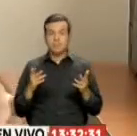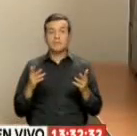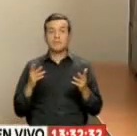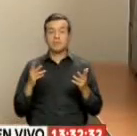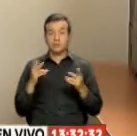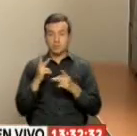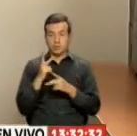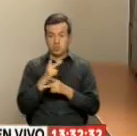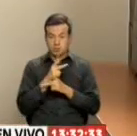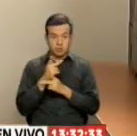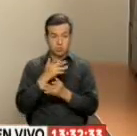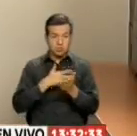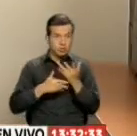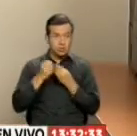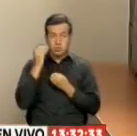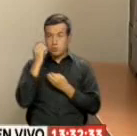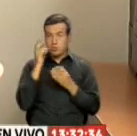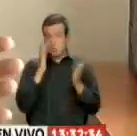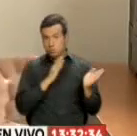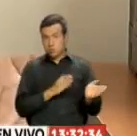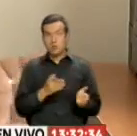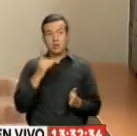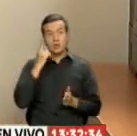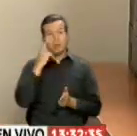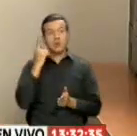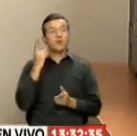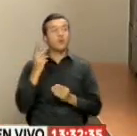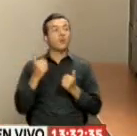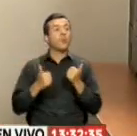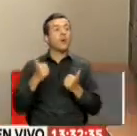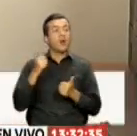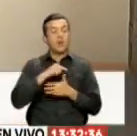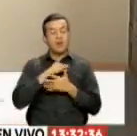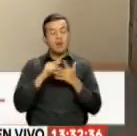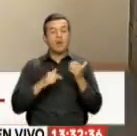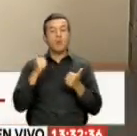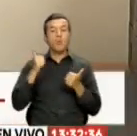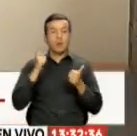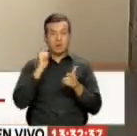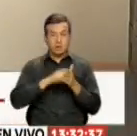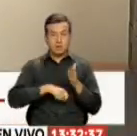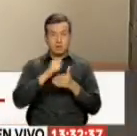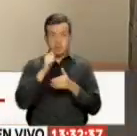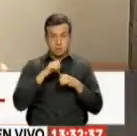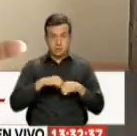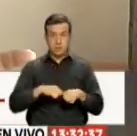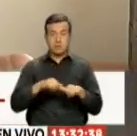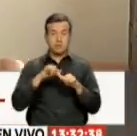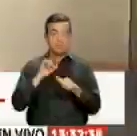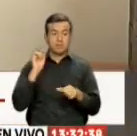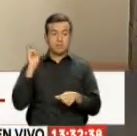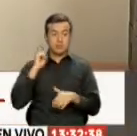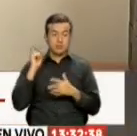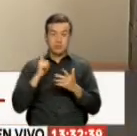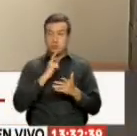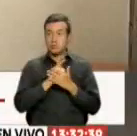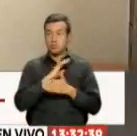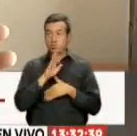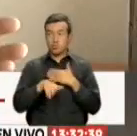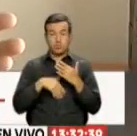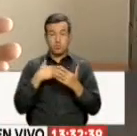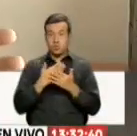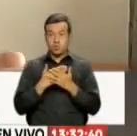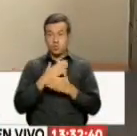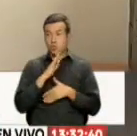pleno Lo conoce Y según eso Determina Qué impugnaciones Van a pasar No necesariamente Todo lo que